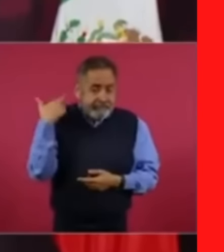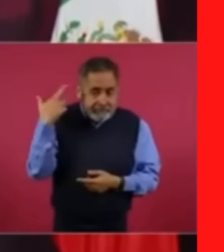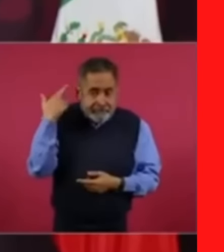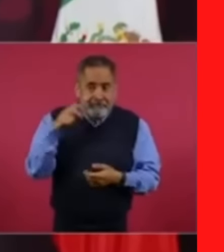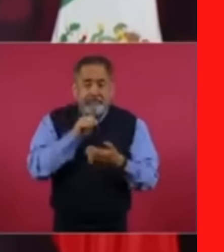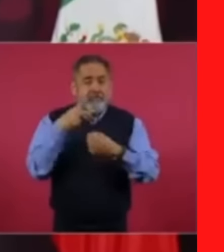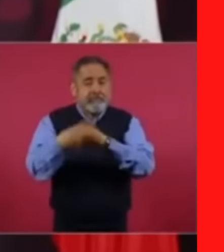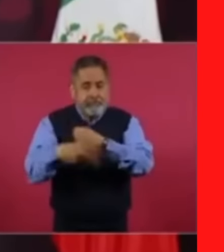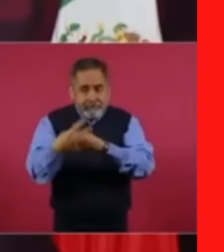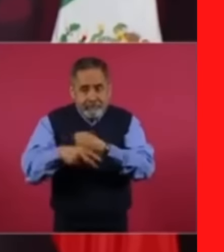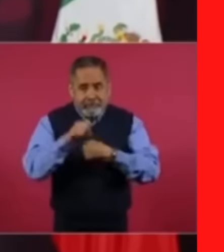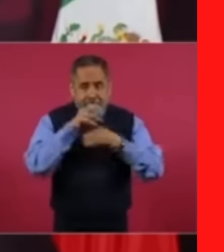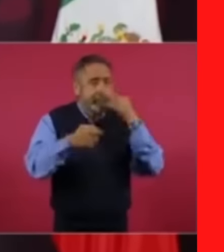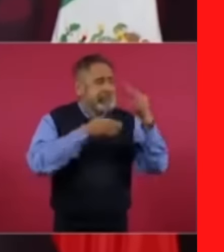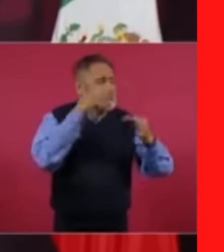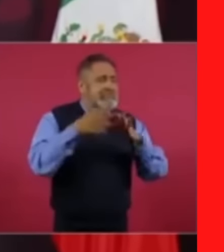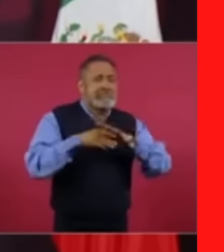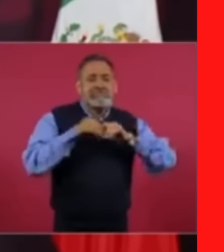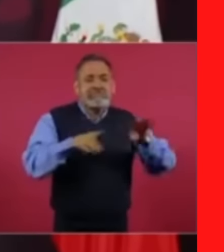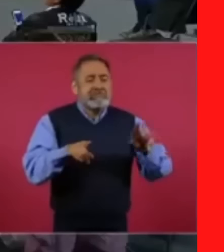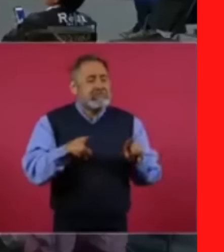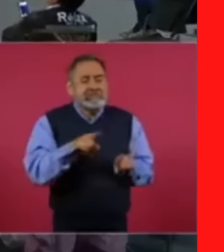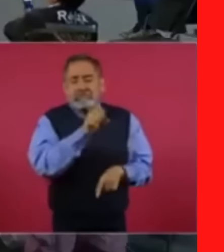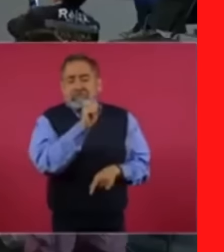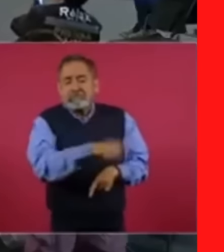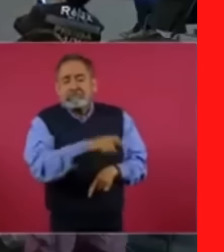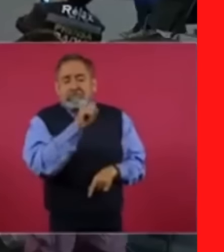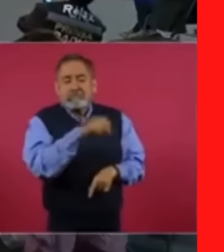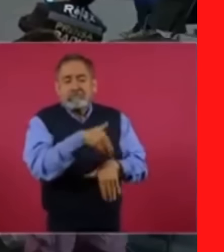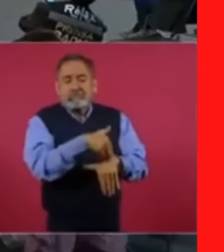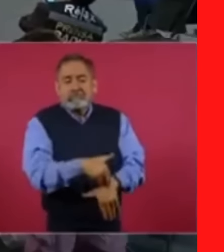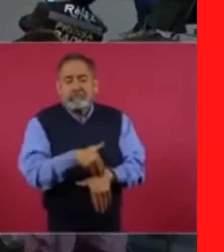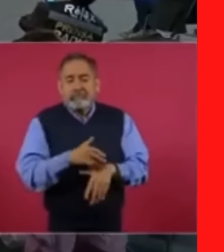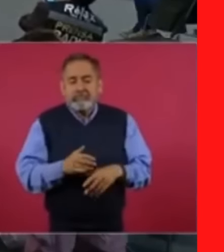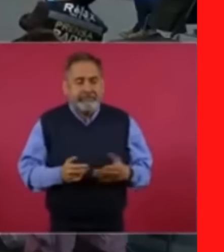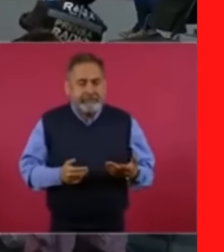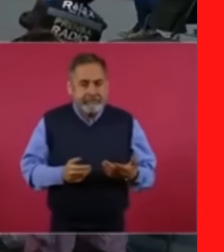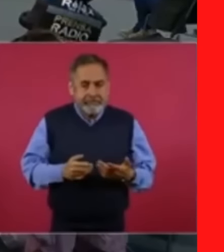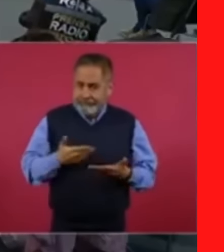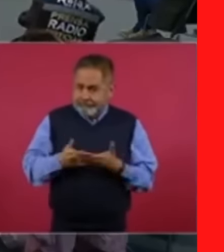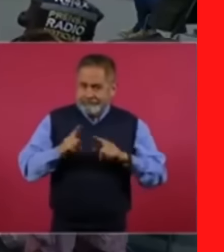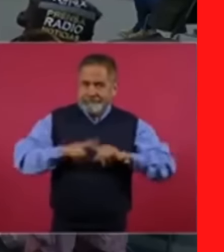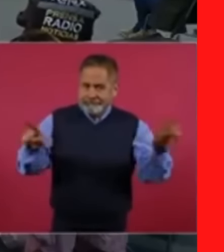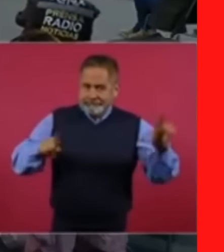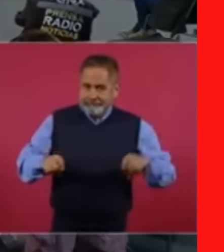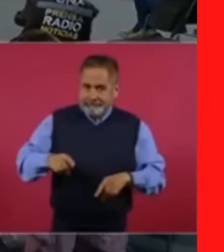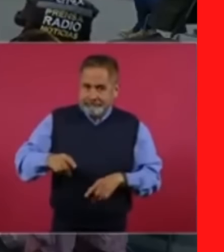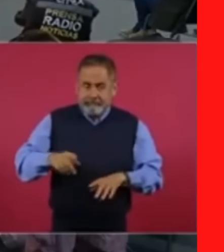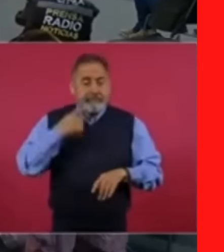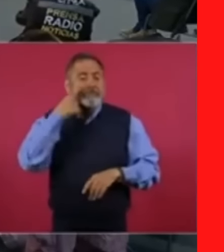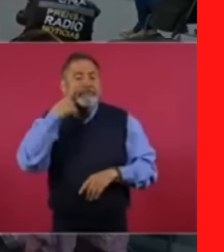televisión, y ahora no, miren,